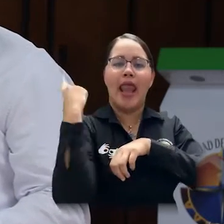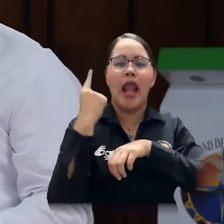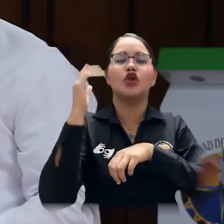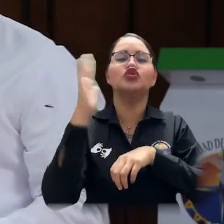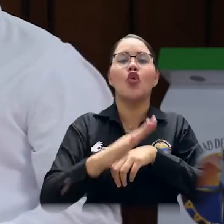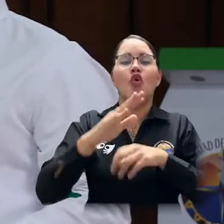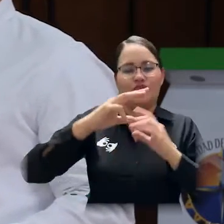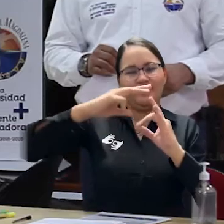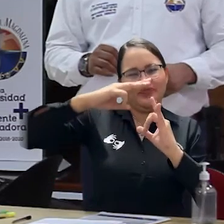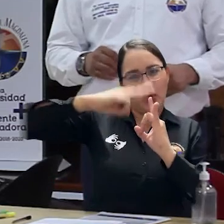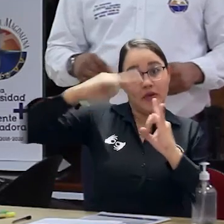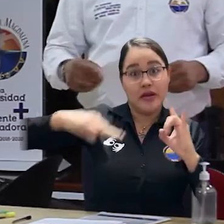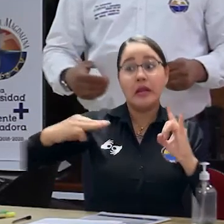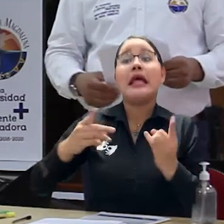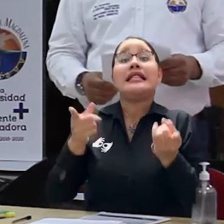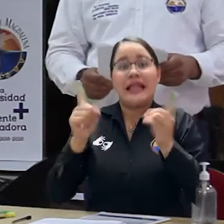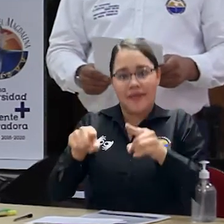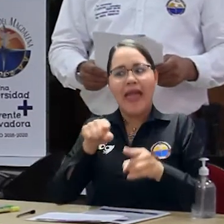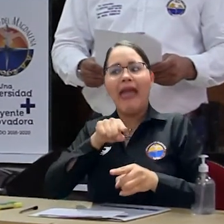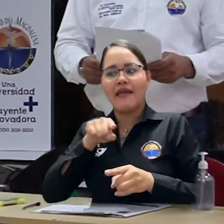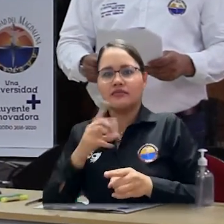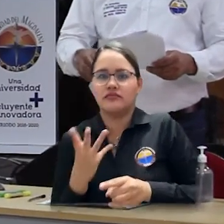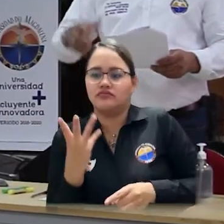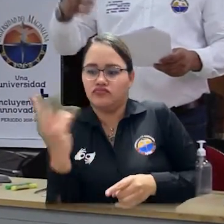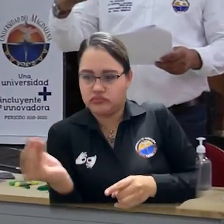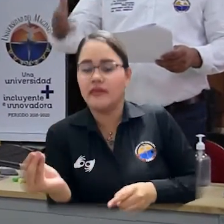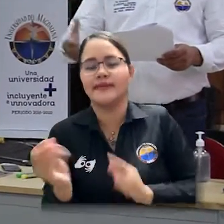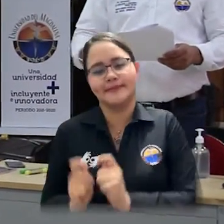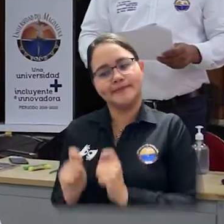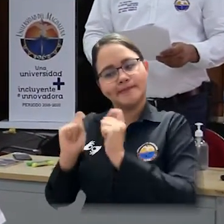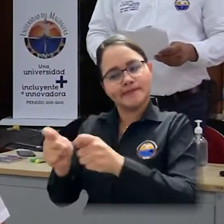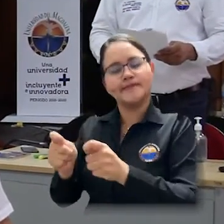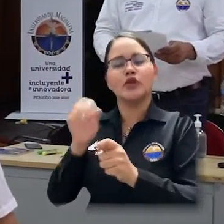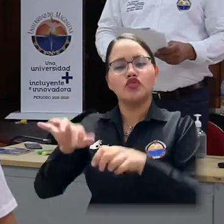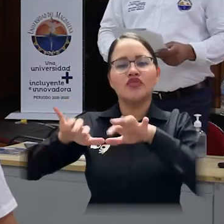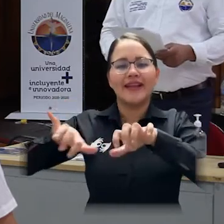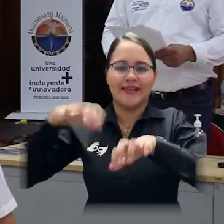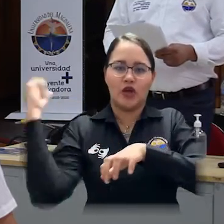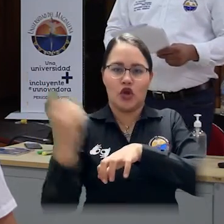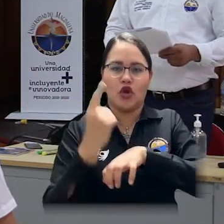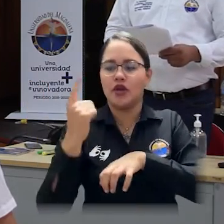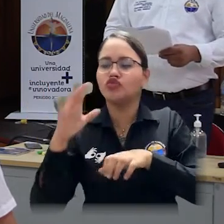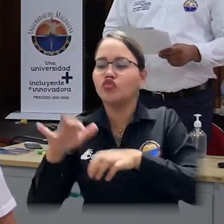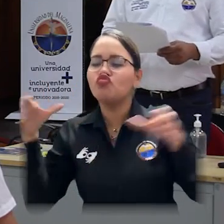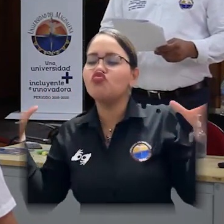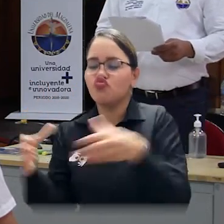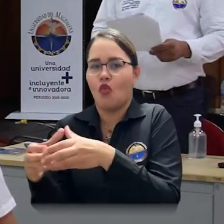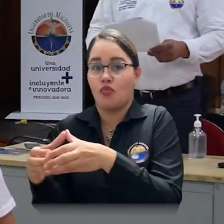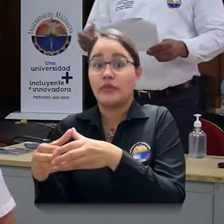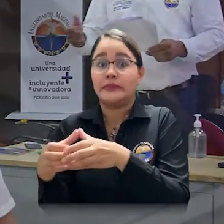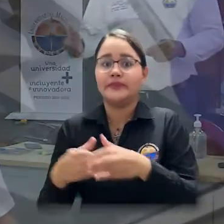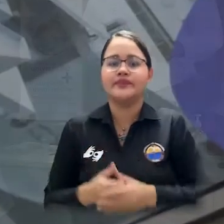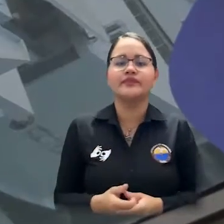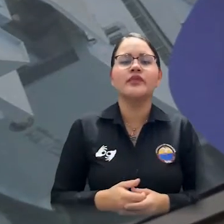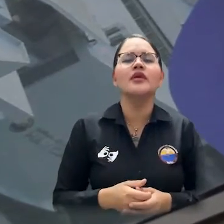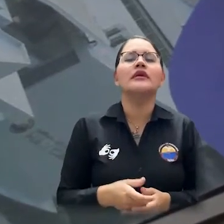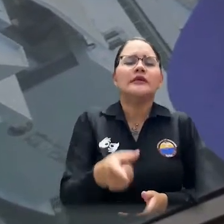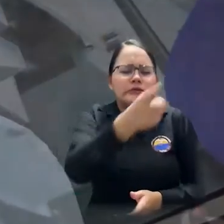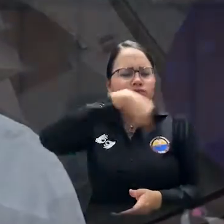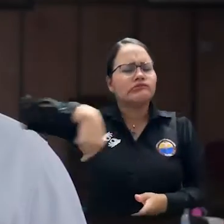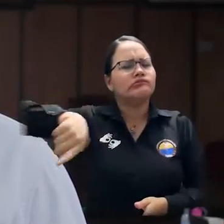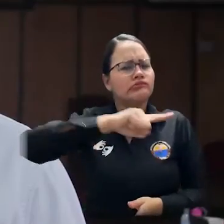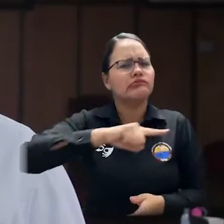secretario técnico, que en este caso es Cristian Rodríguez, quien se encuentra como secretario general encargado.